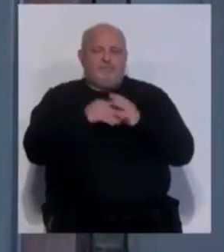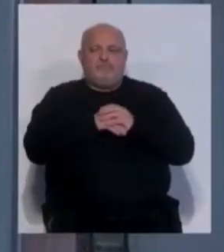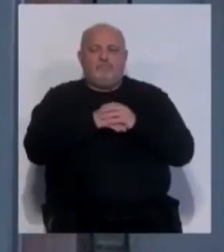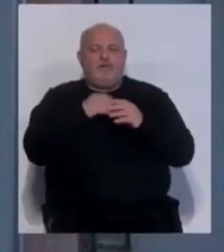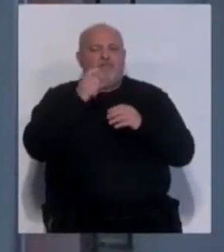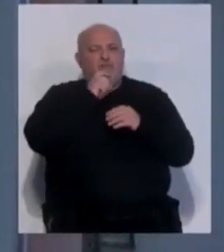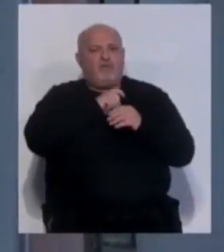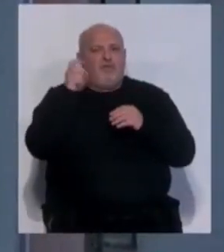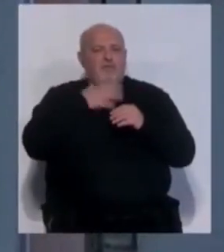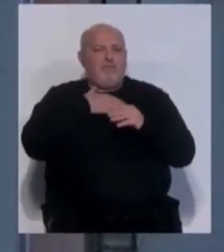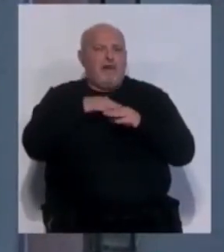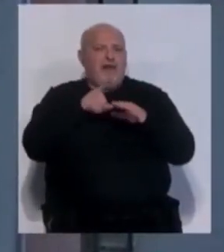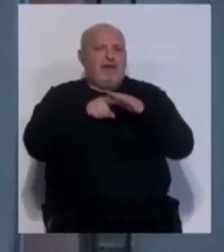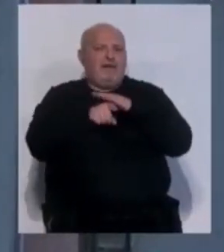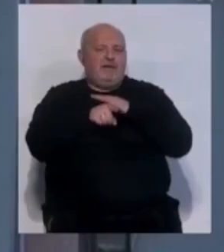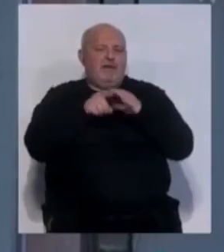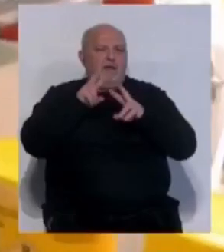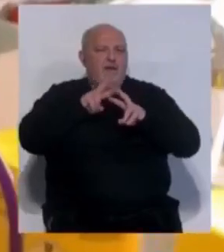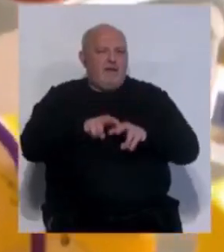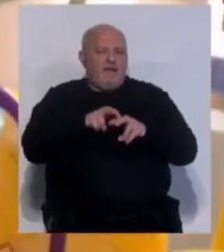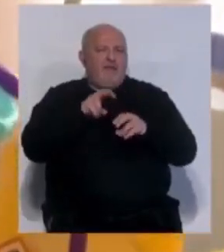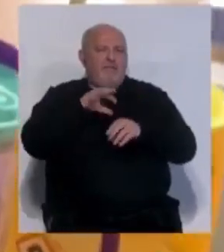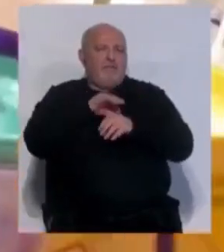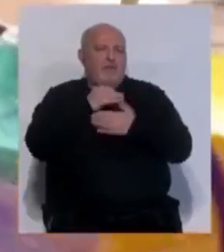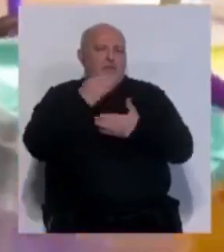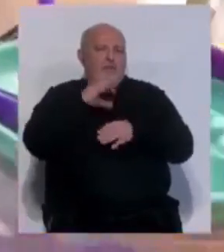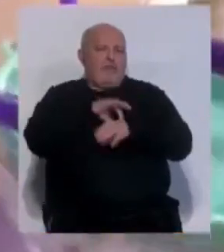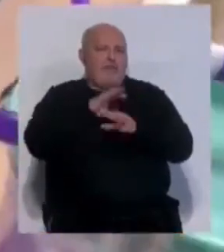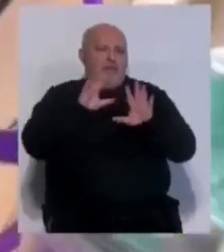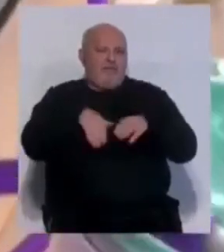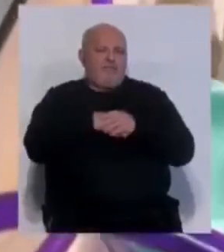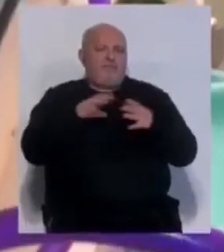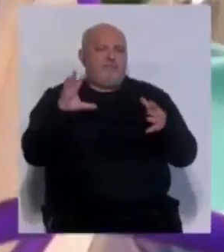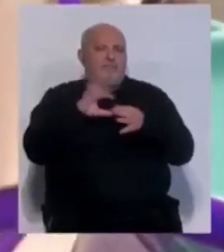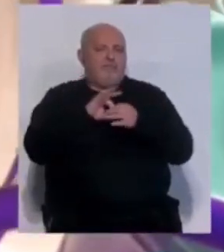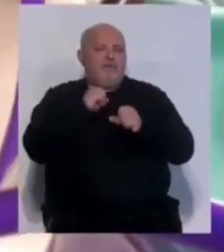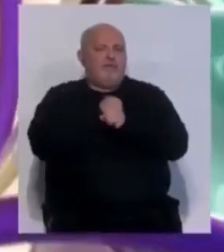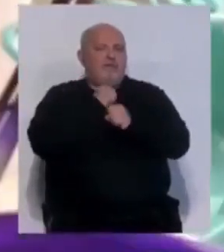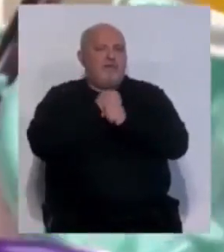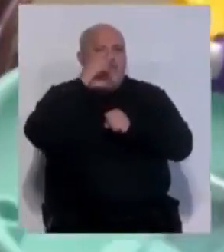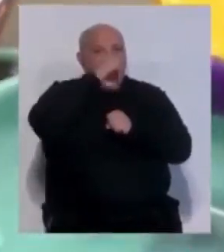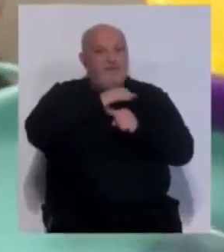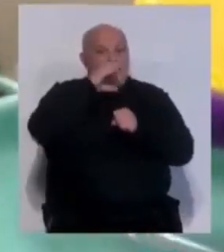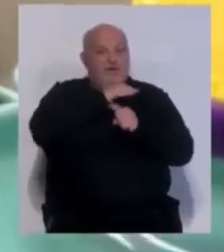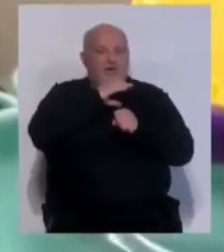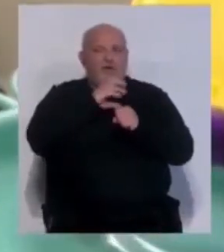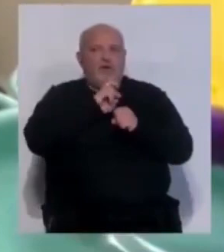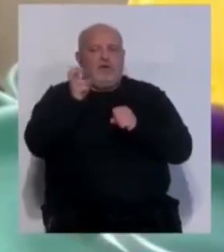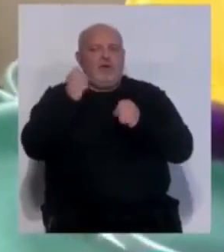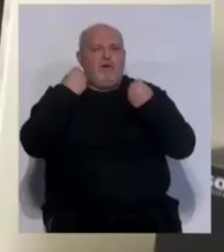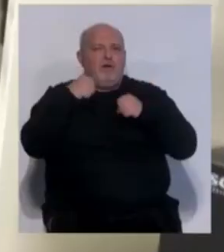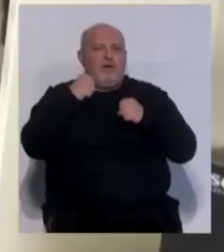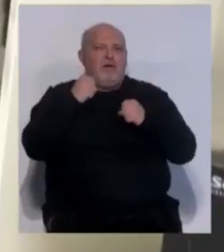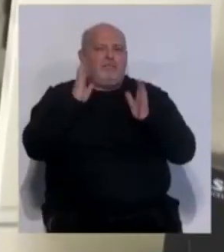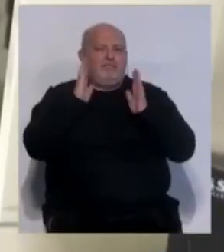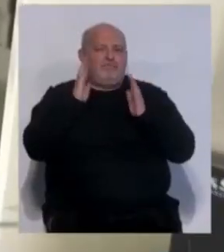y la Fundación para la Gestión de la Investigación Biomédica de Cádiz, unificando el trabajo científico con la práctica